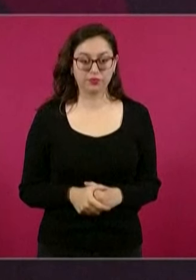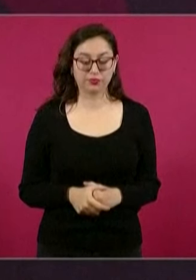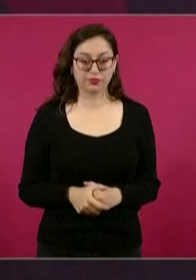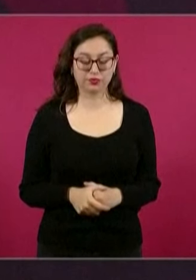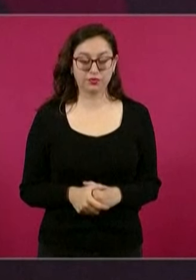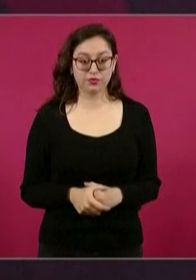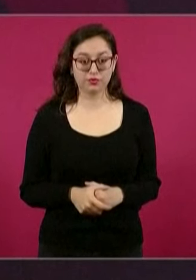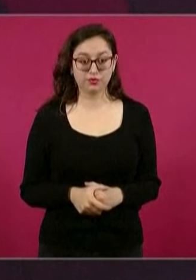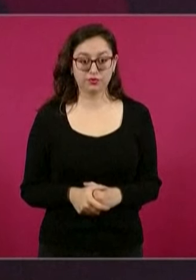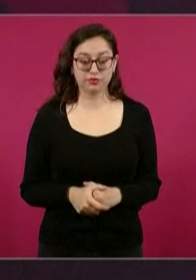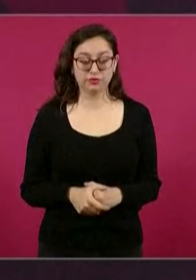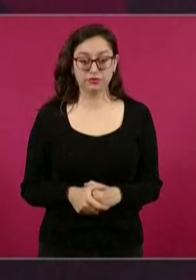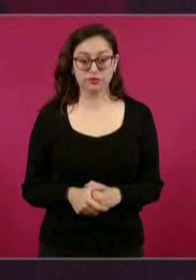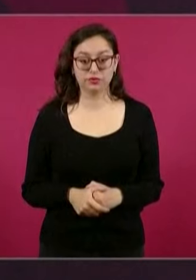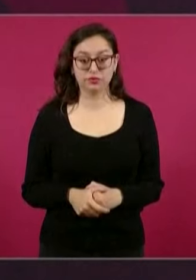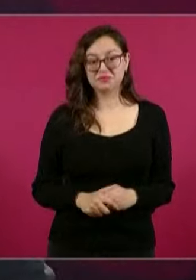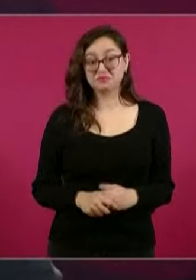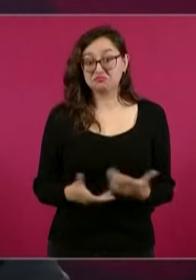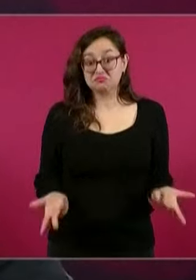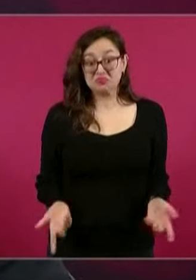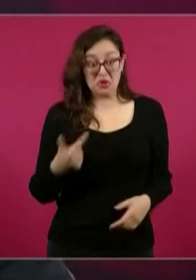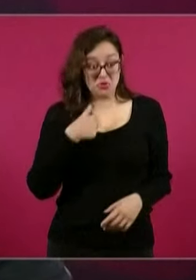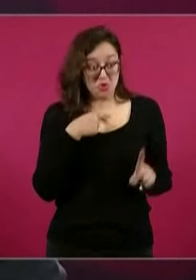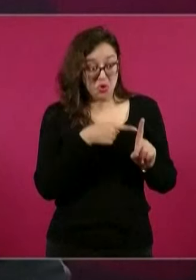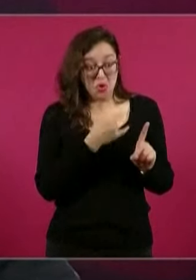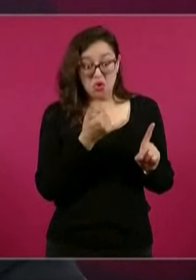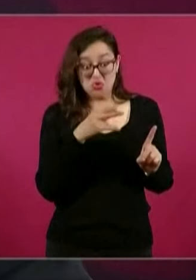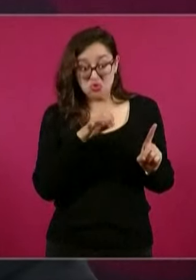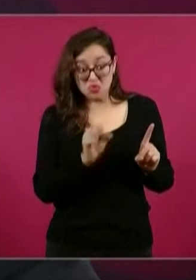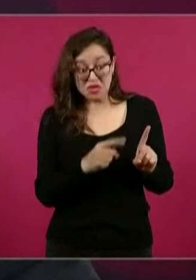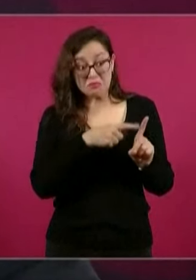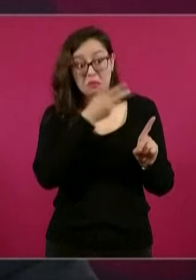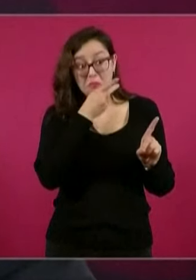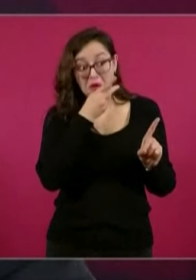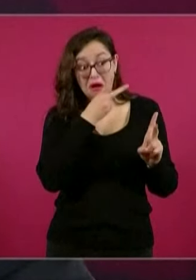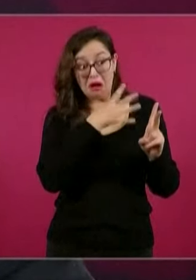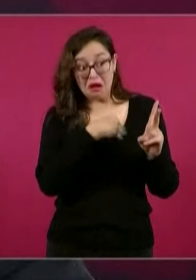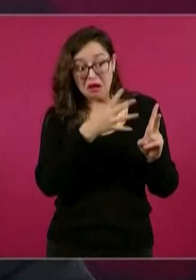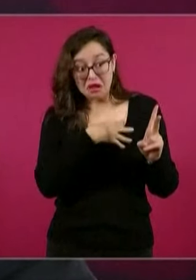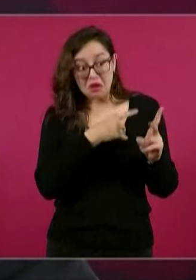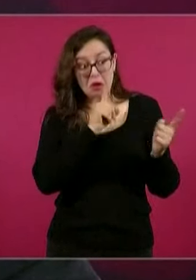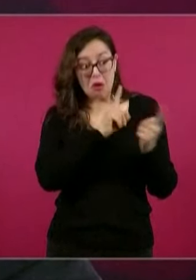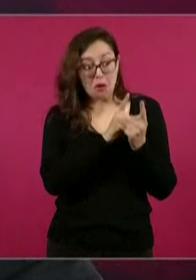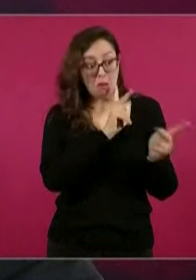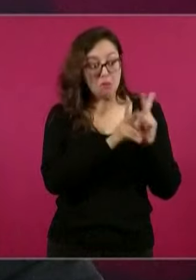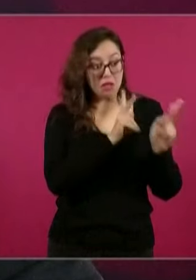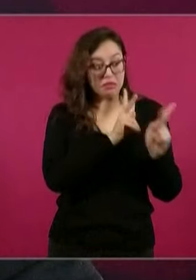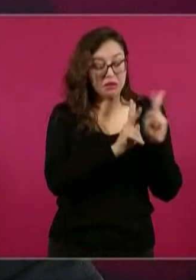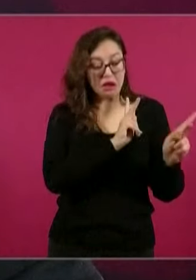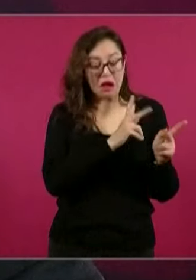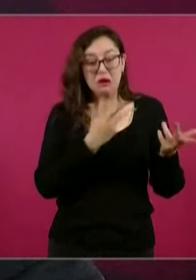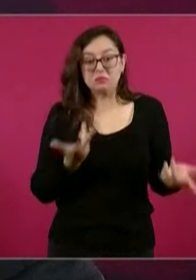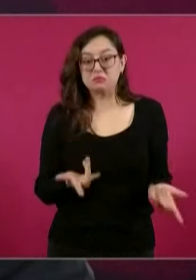López Obrador impulsó la reforma constitucional en el marco de una pugna con la Suprema Corte, que le ha bloqueado reformas clave en los sectores